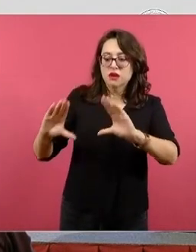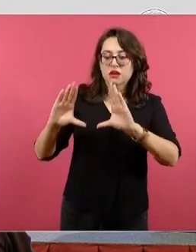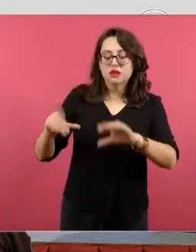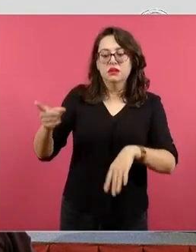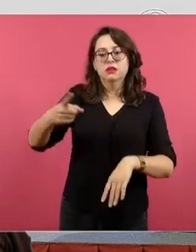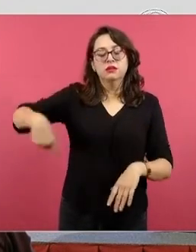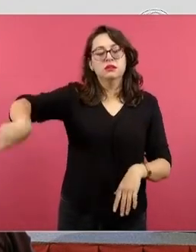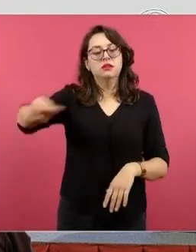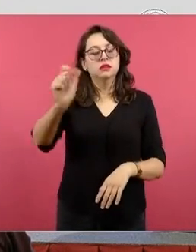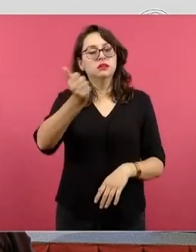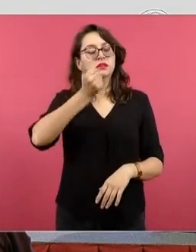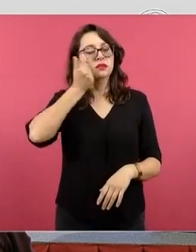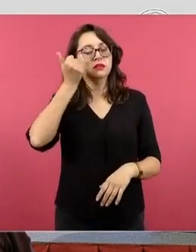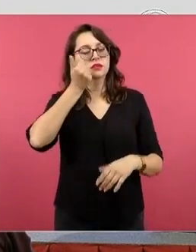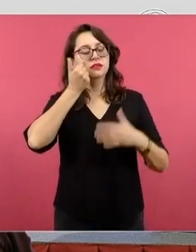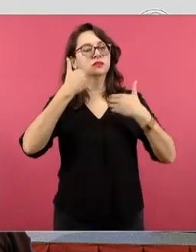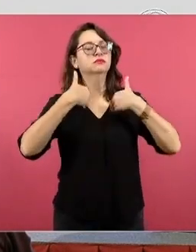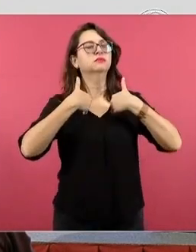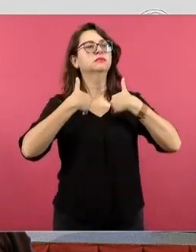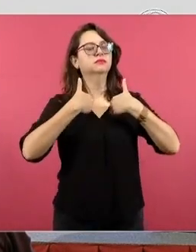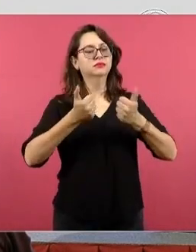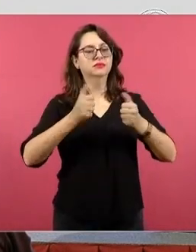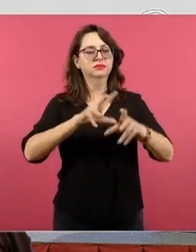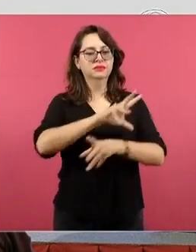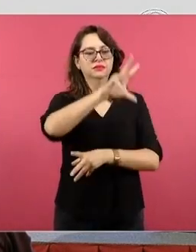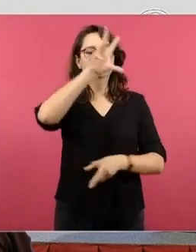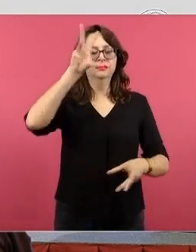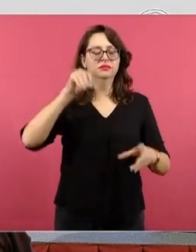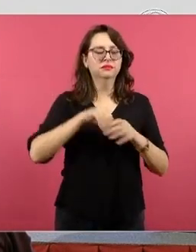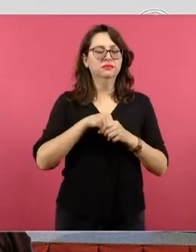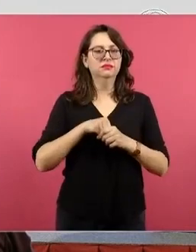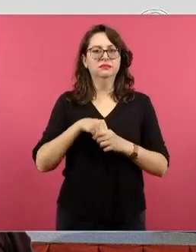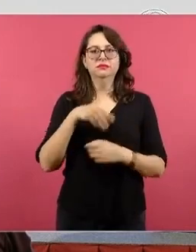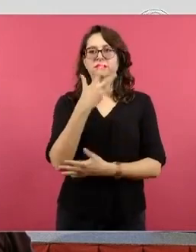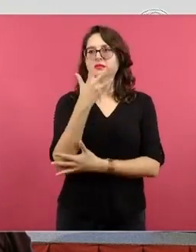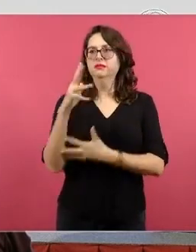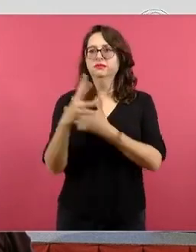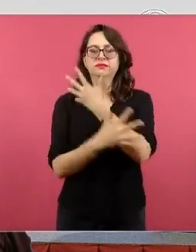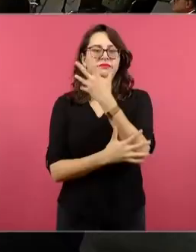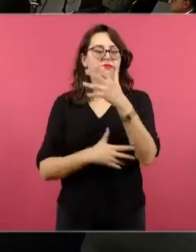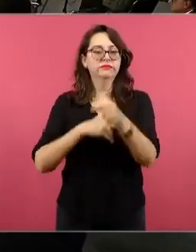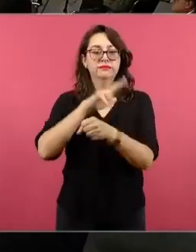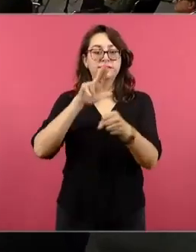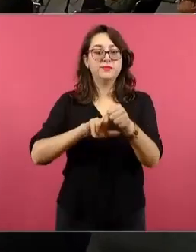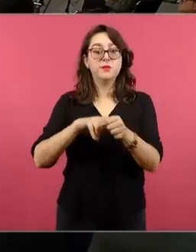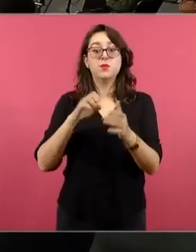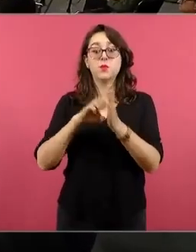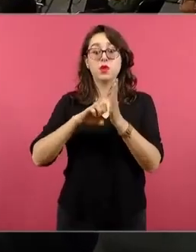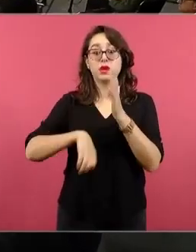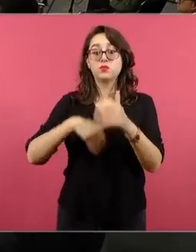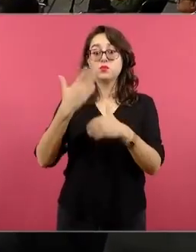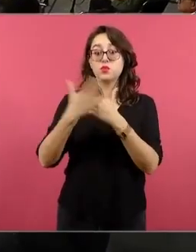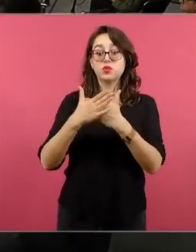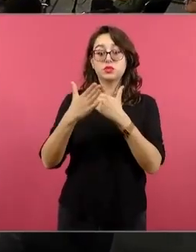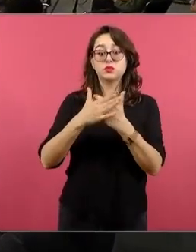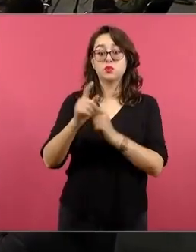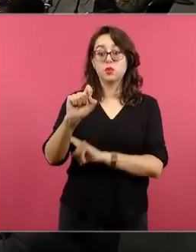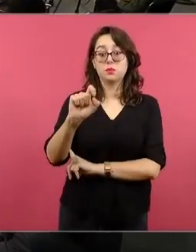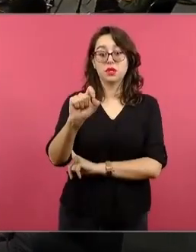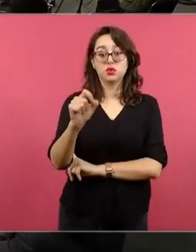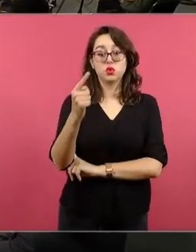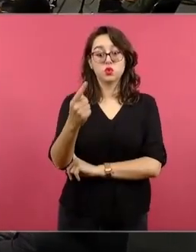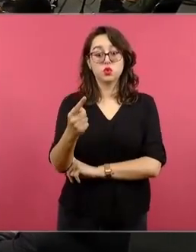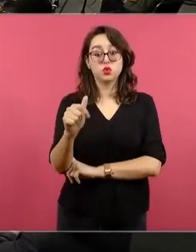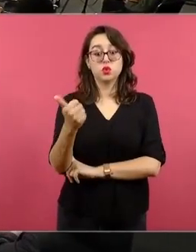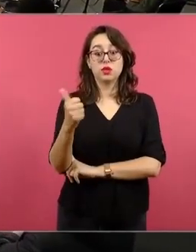comprendan y expliquen los fenómenos y procesos naturales, como el que va a pasar el 21 de agosto, ¿no? El 21 de